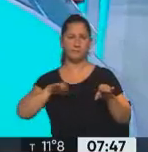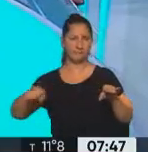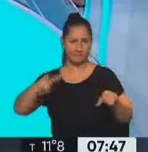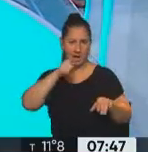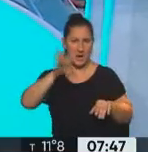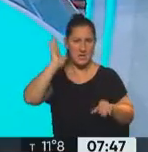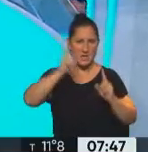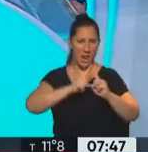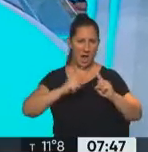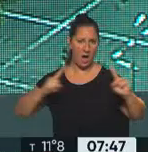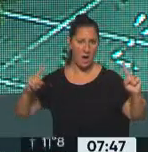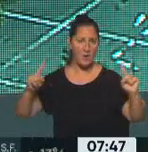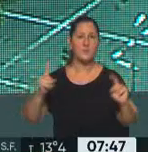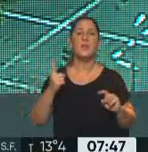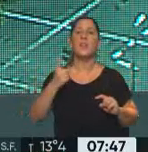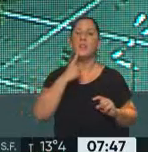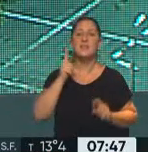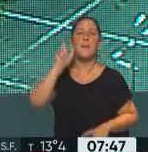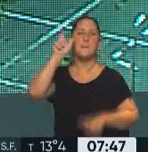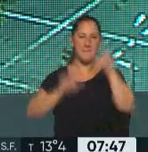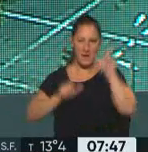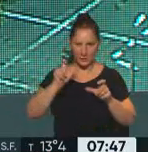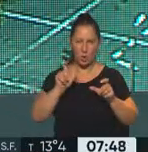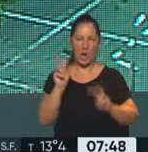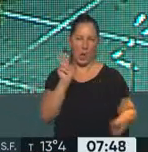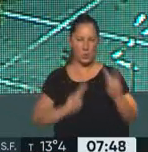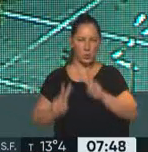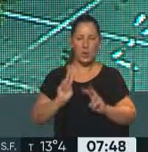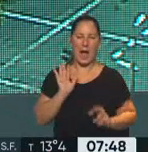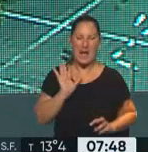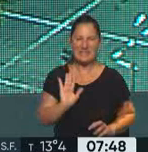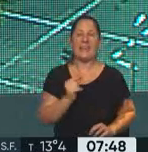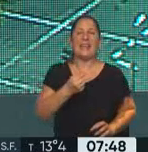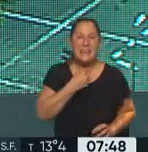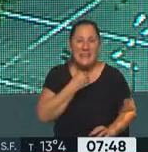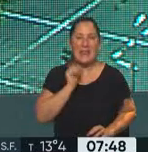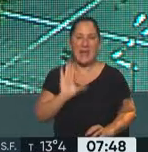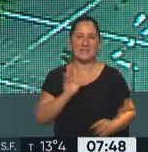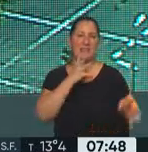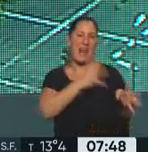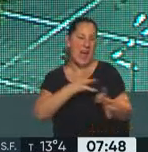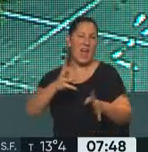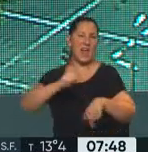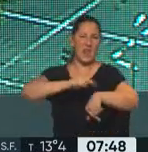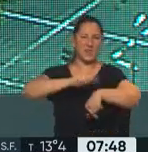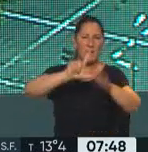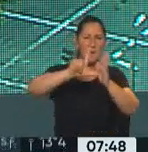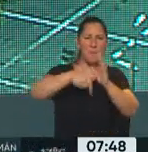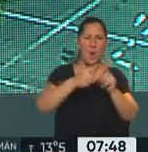y tendido. Se dice que hay actores que buscan precisamente esto, que justamente se alargue la guerra con el fin de que Rusia se